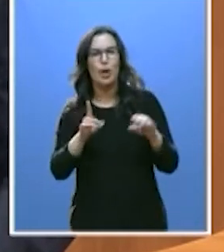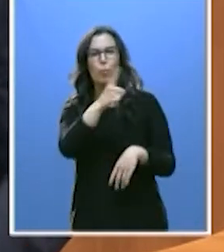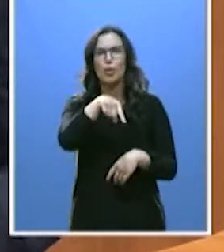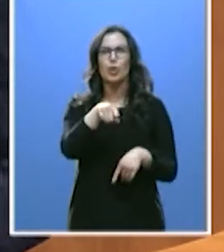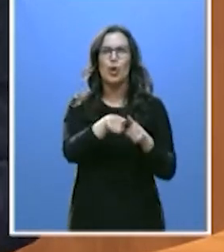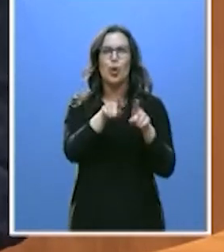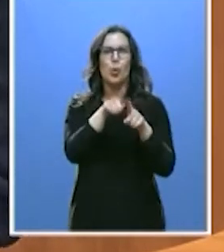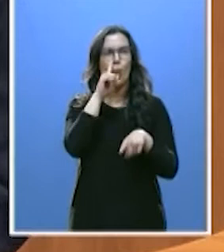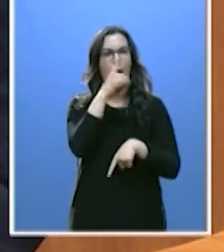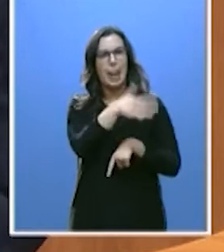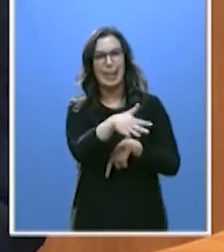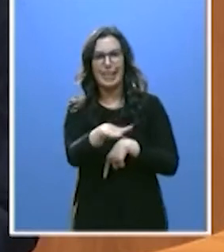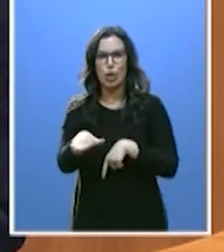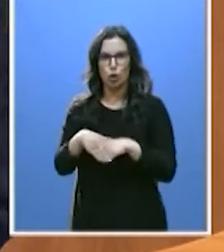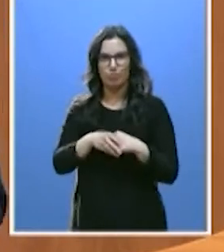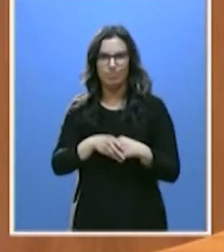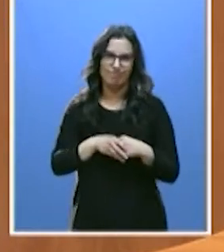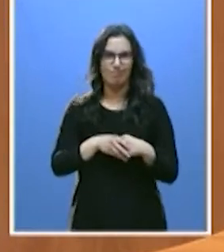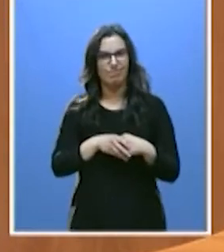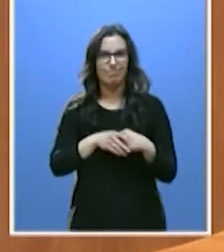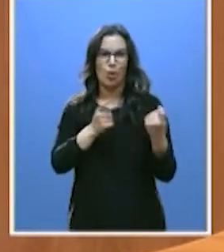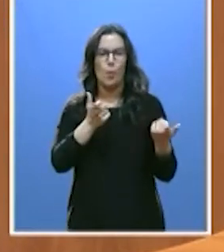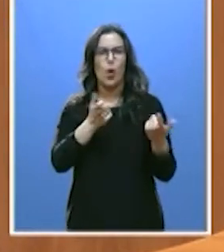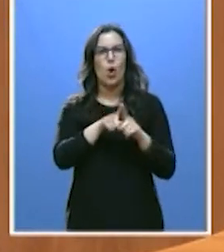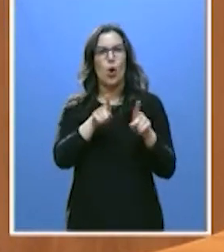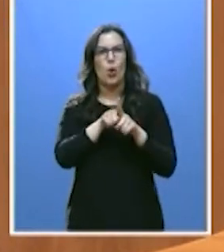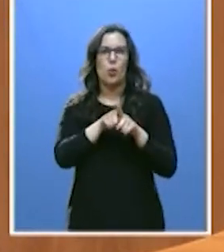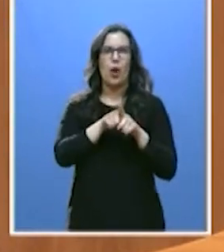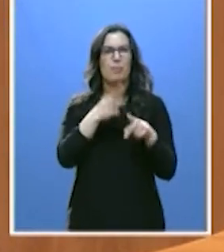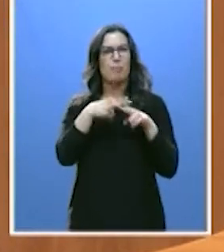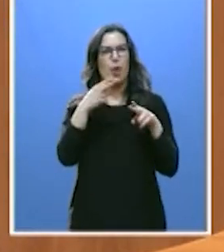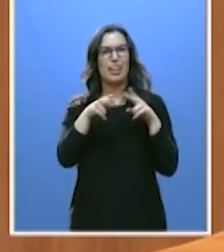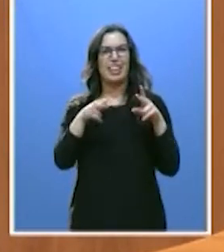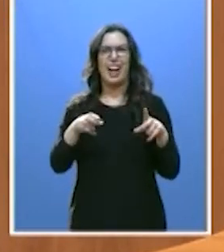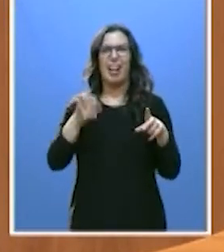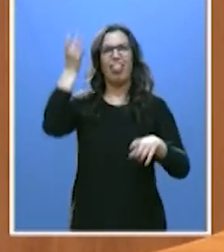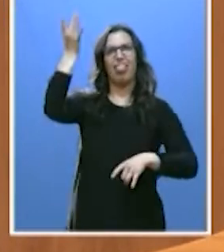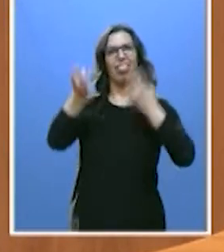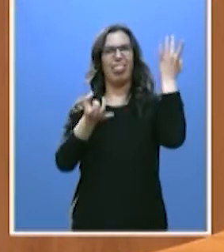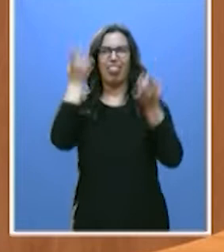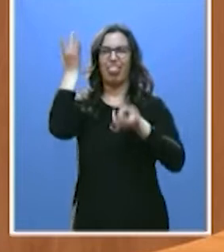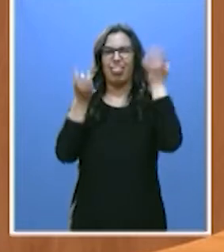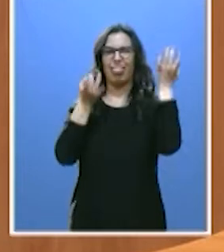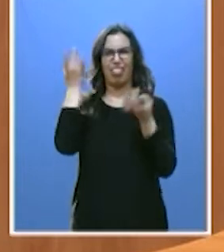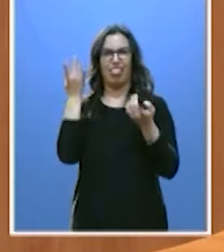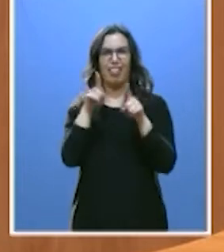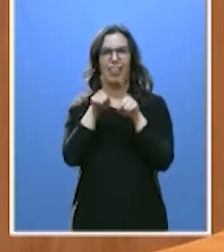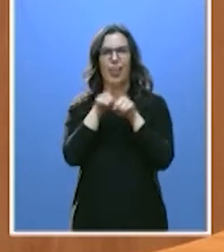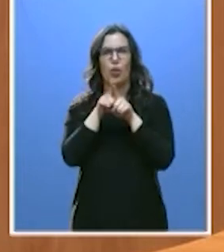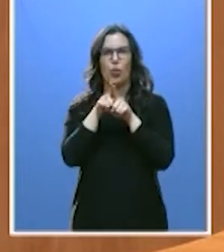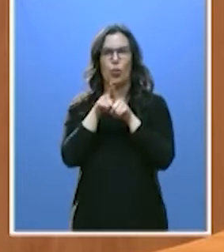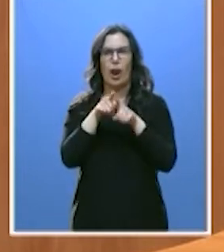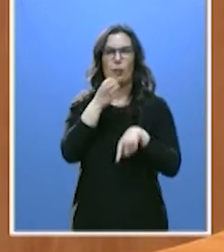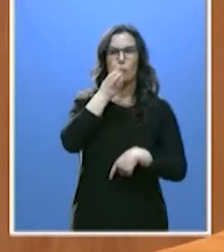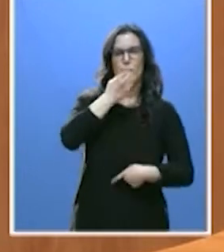ustedes. Un poquito más alejados de esta política de barrio sésamo. Del dentro, fuera, lejos, cerca, bueno